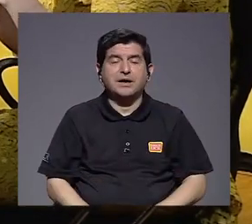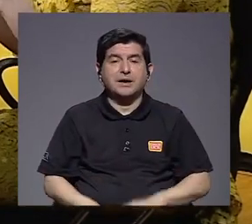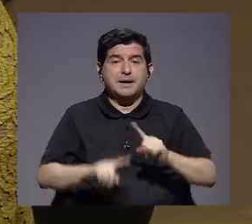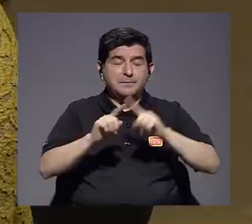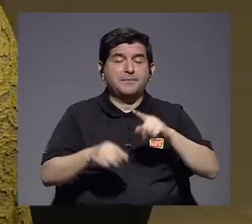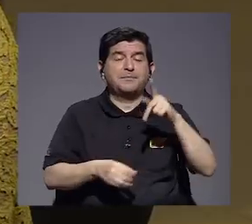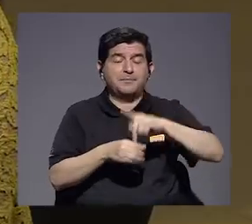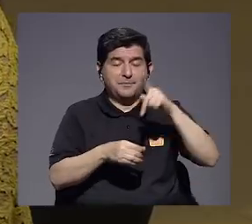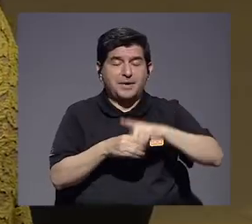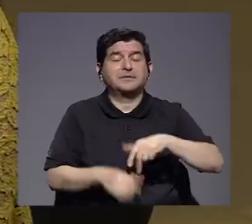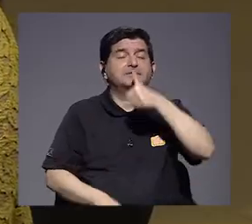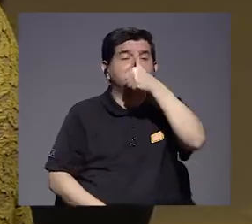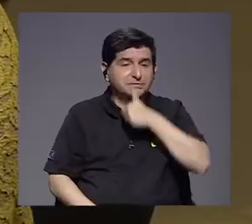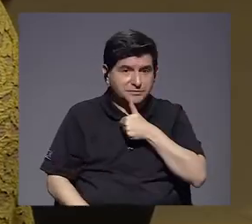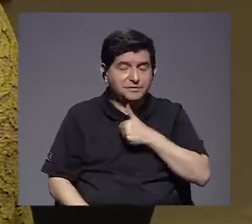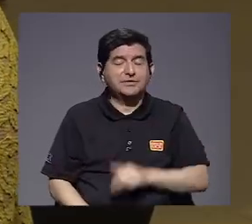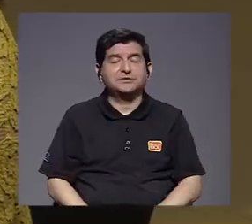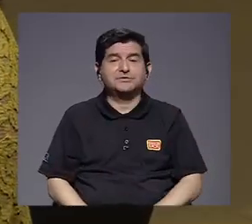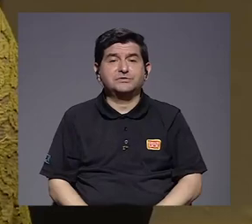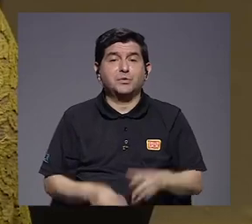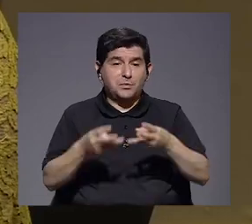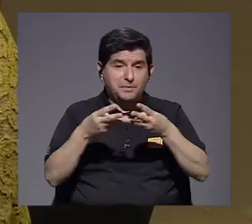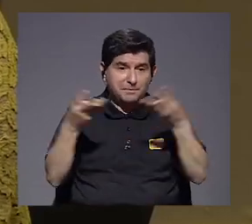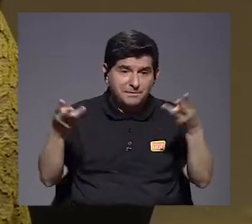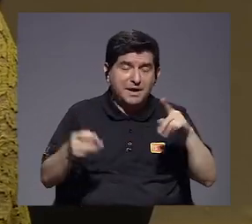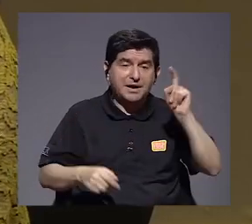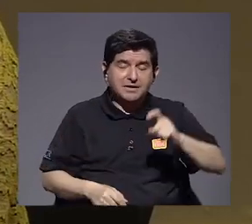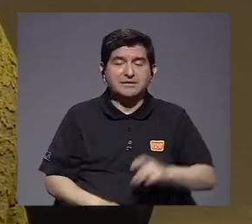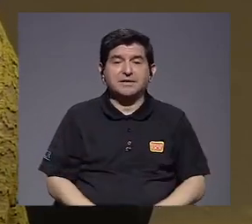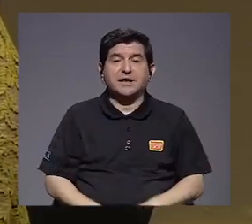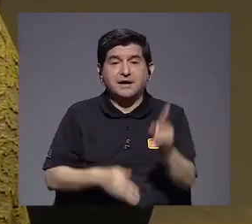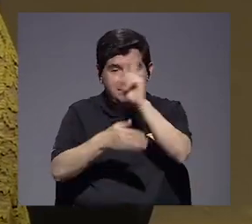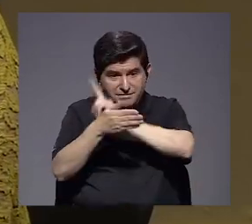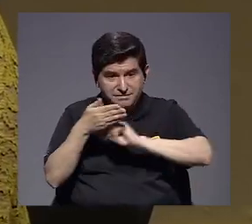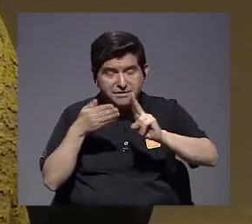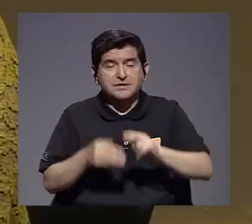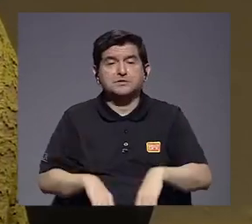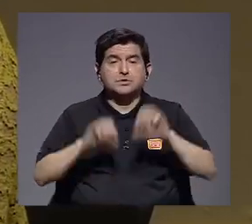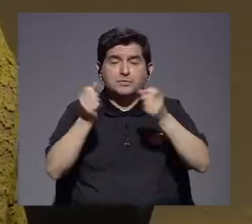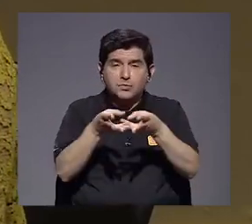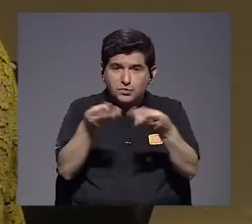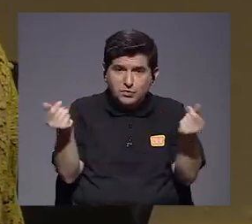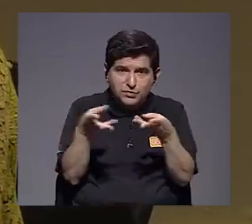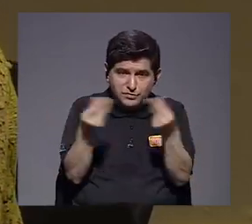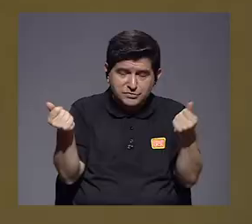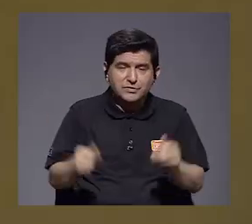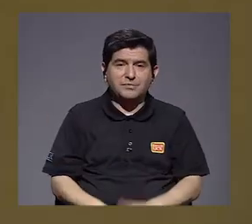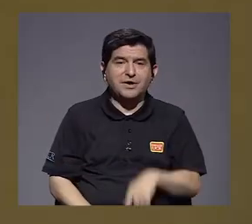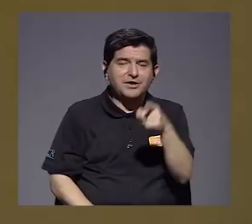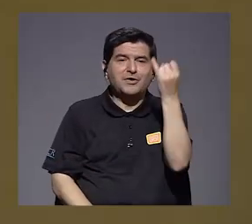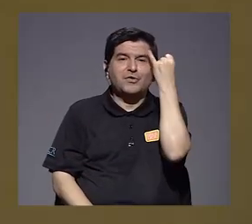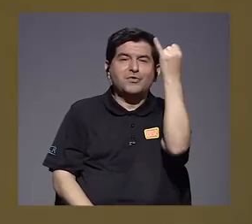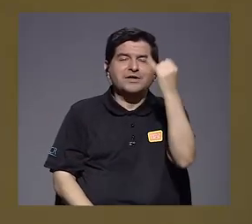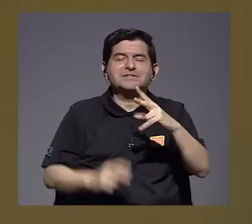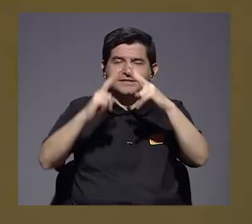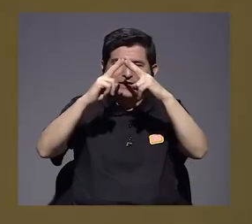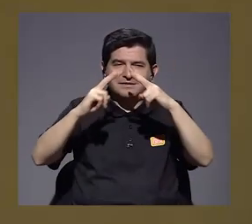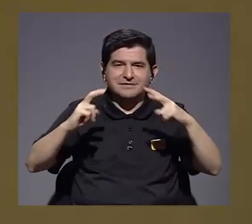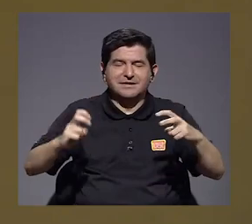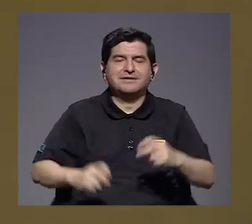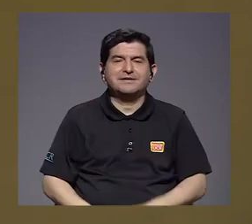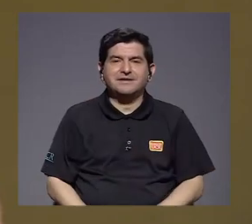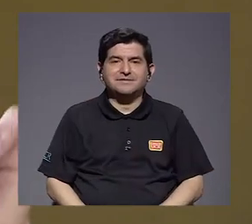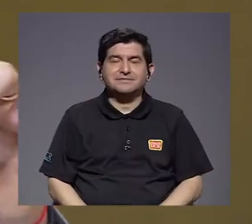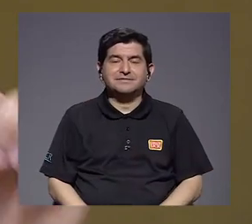privado, que también requiere de los insumos fundamentales de la academia para resolver por qué. Me quedo con ese análisis.